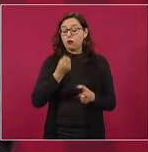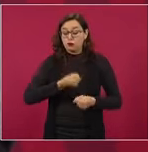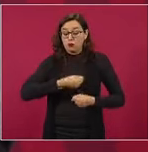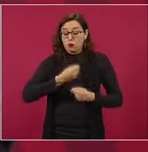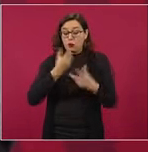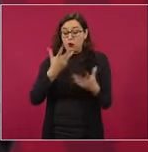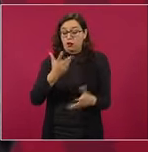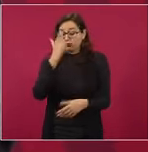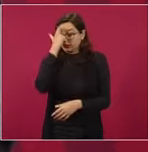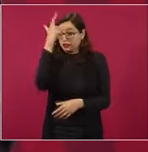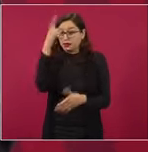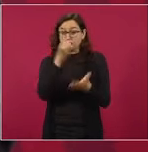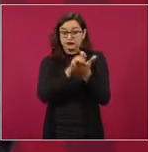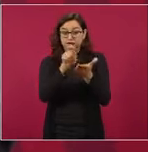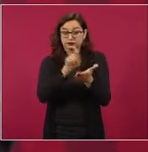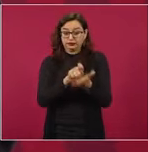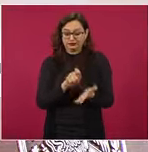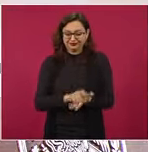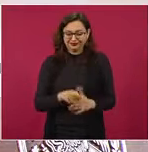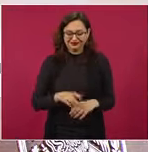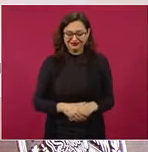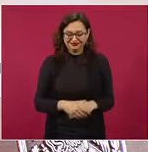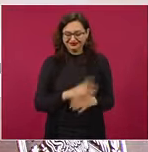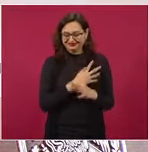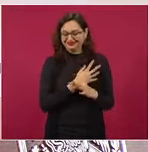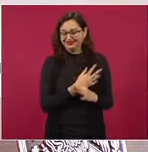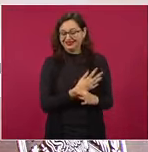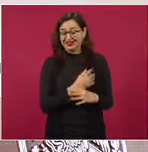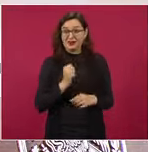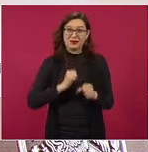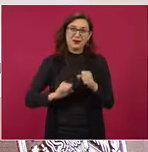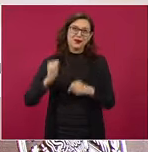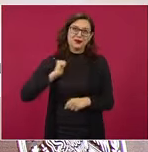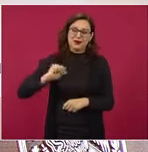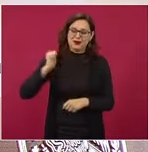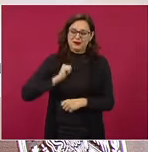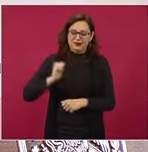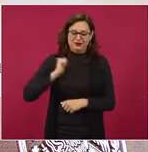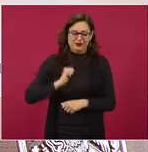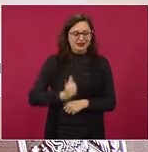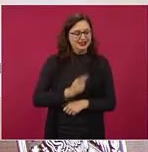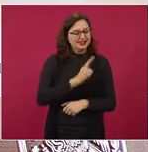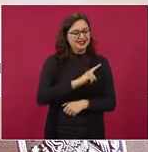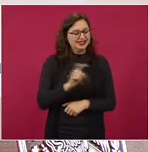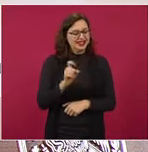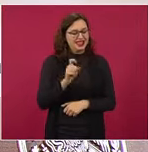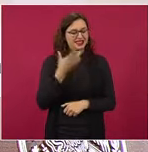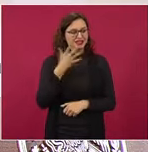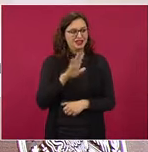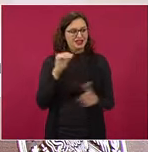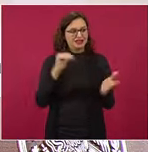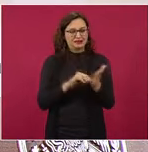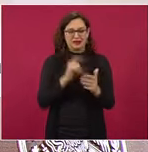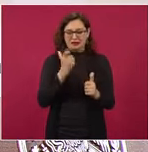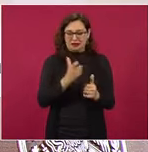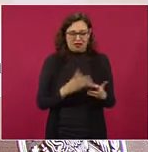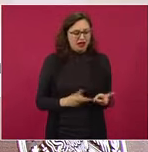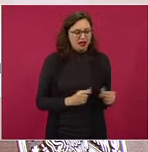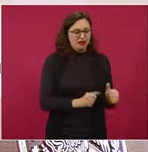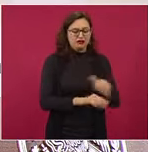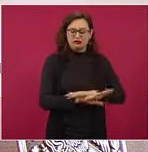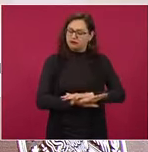de 110 mil pesos de austeridad,